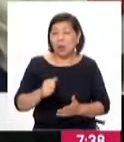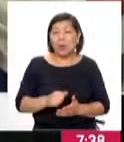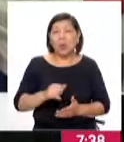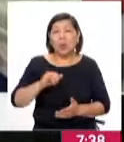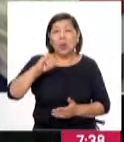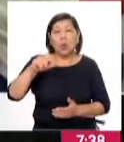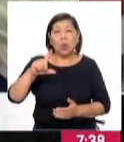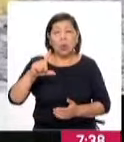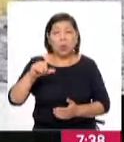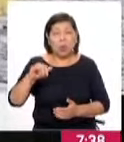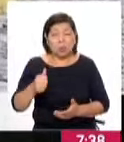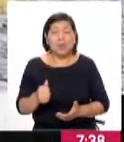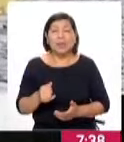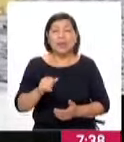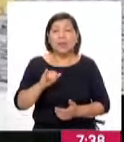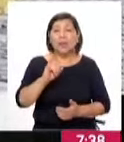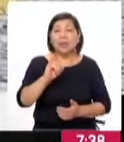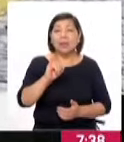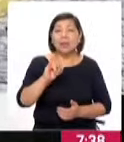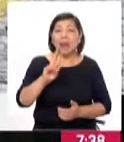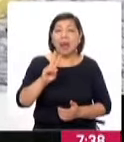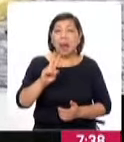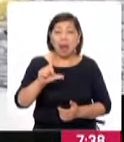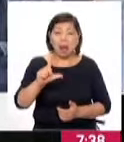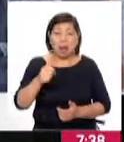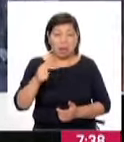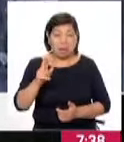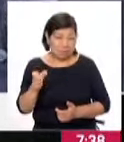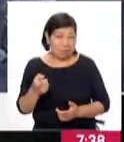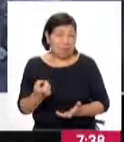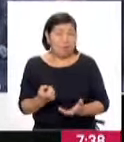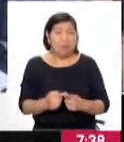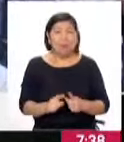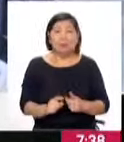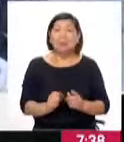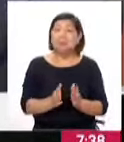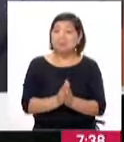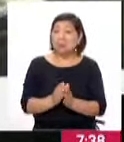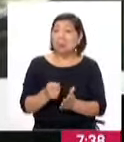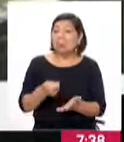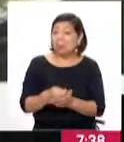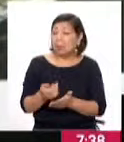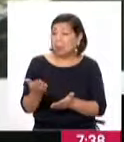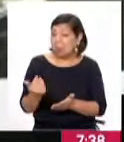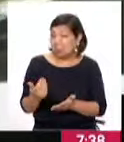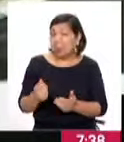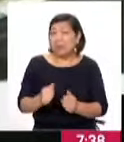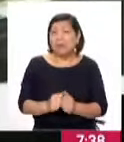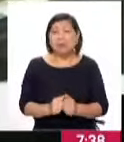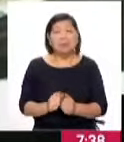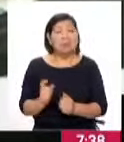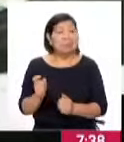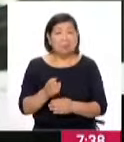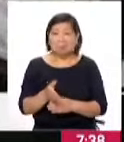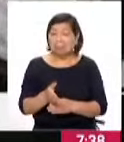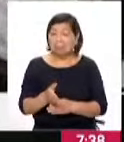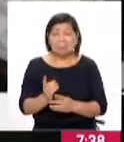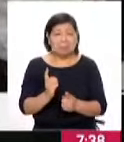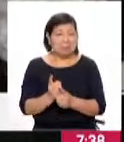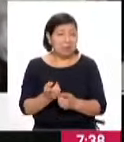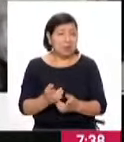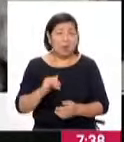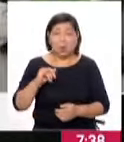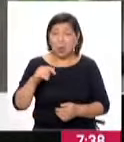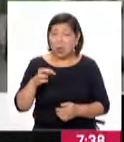Culipo, Mata y Lave, ya cuenta con efectivo y los beneficiarios pueden cobrar directamente sin necesidad de acercarse a